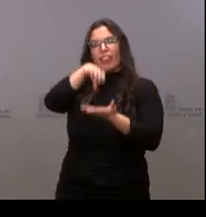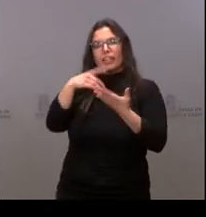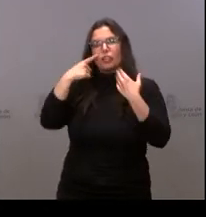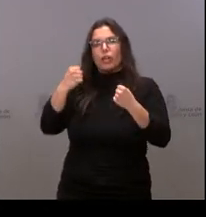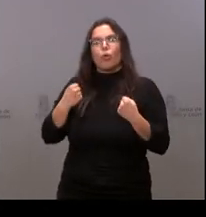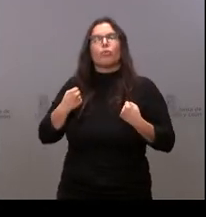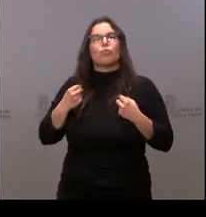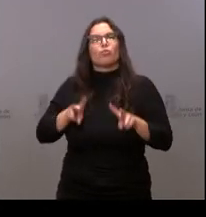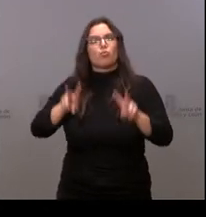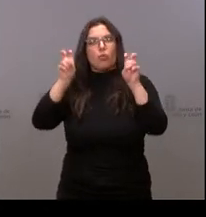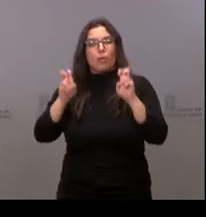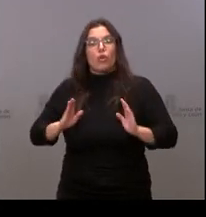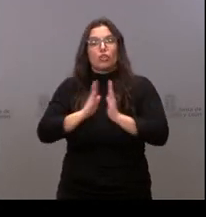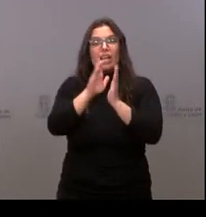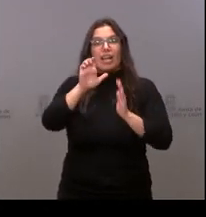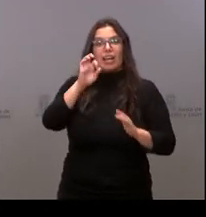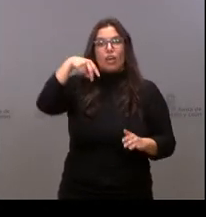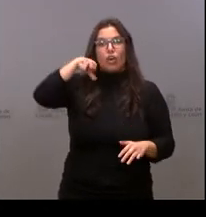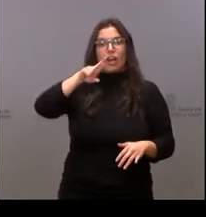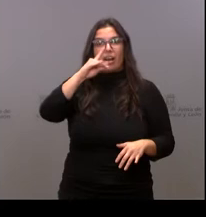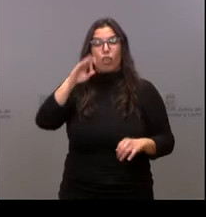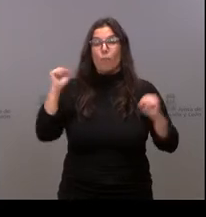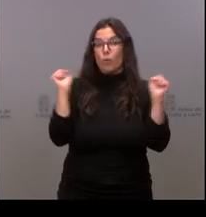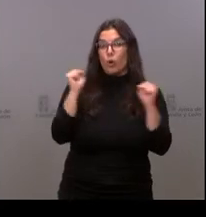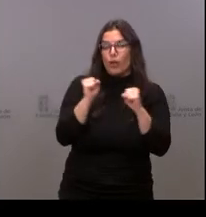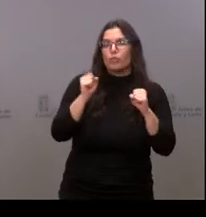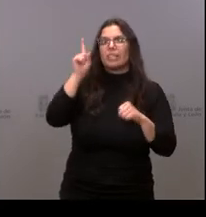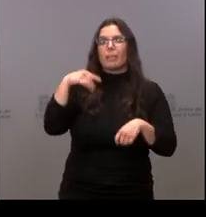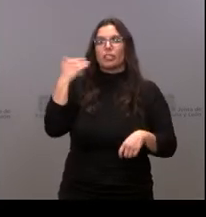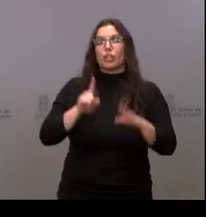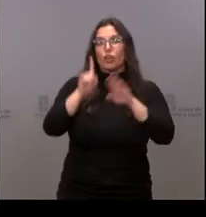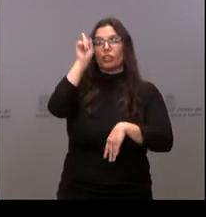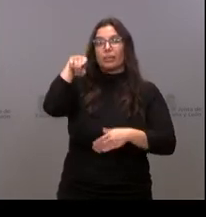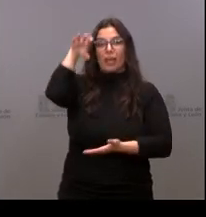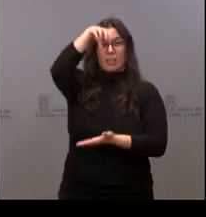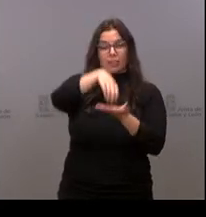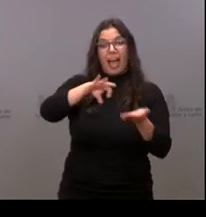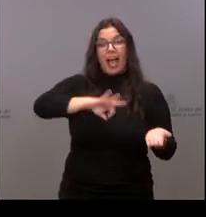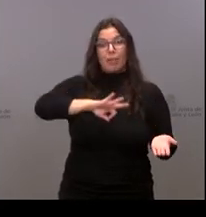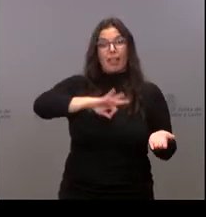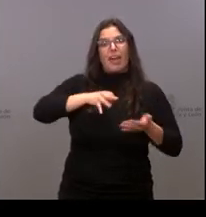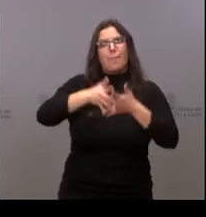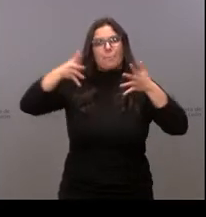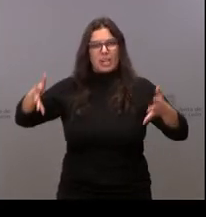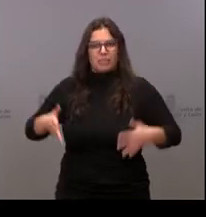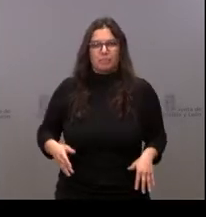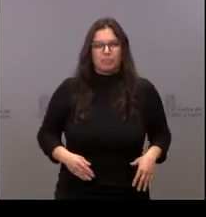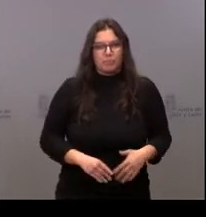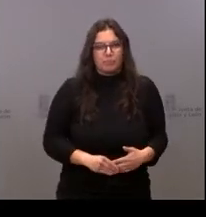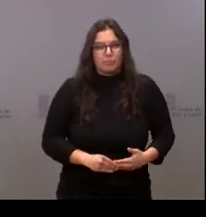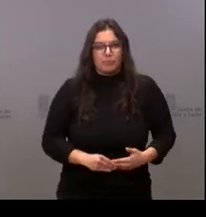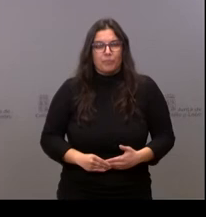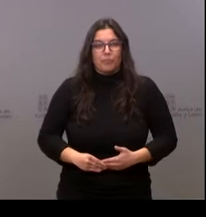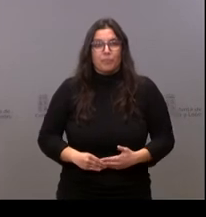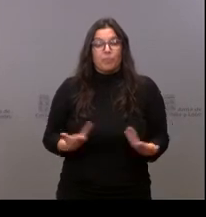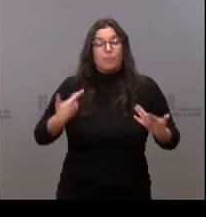Osma, por supuesto el de Soria Norte y la ampliación del centro de salud de Almazán. Y dentro de